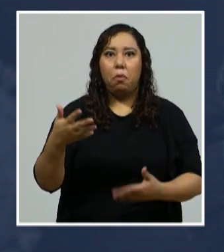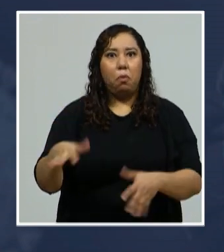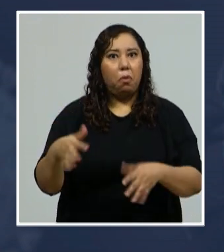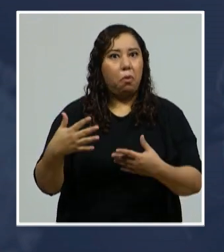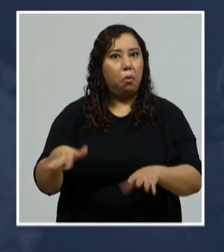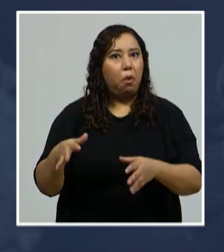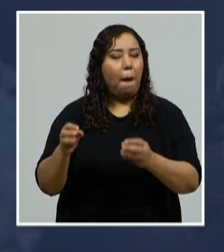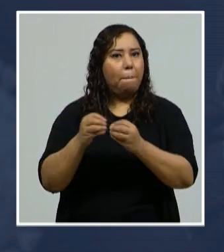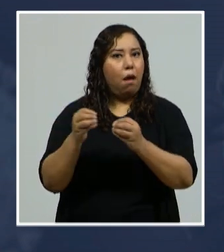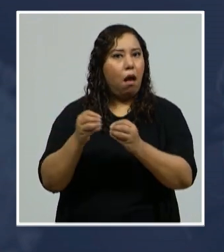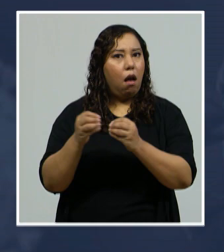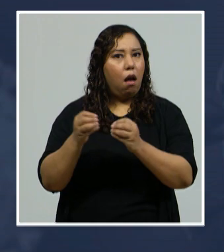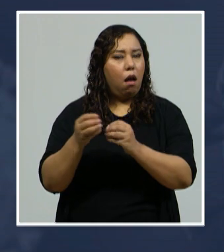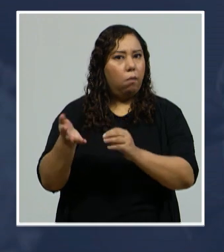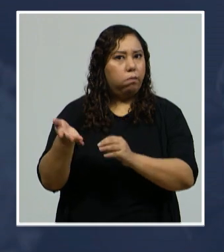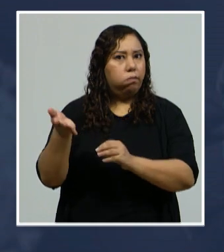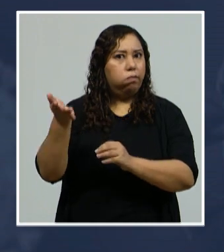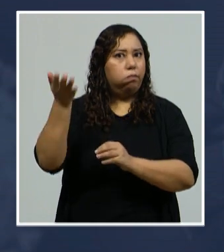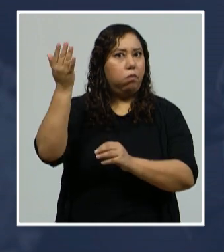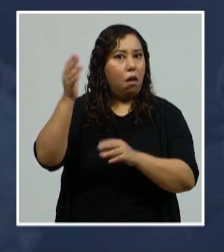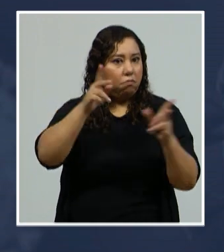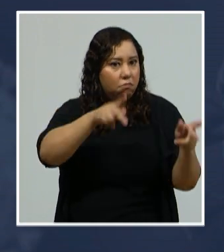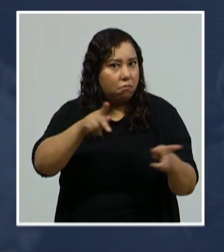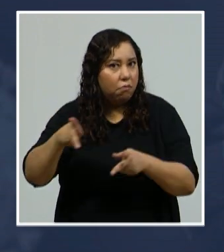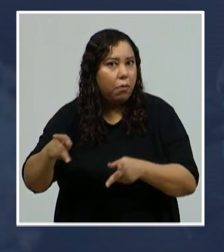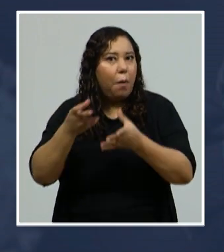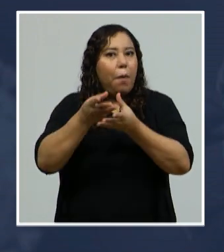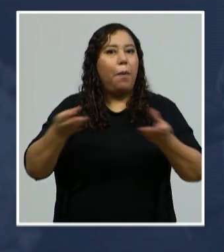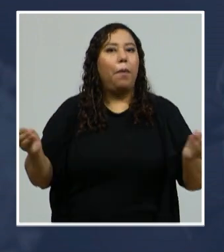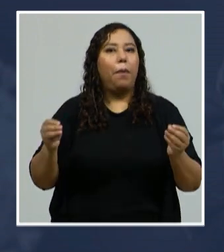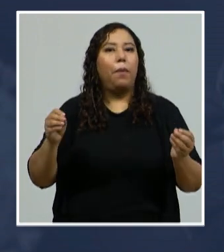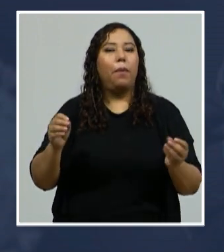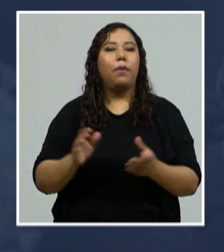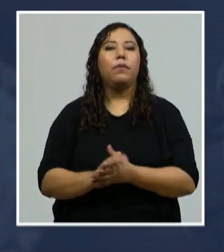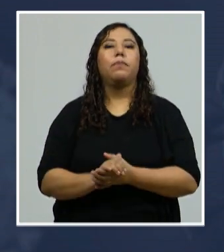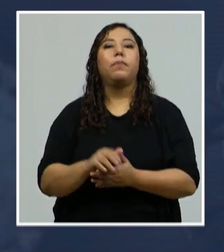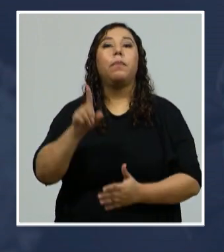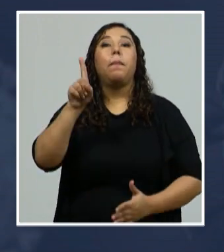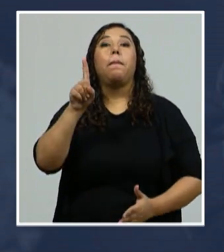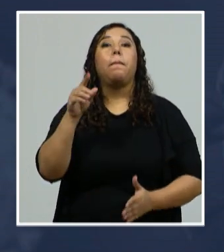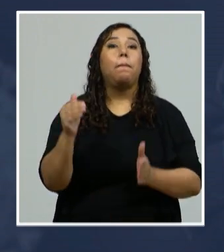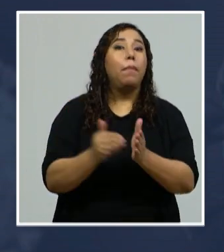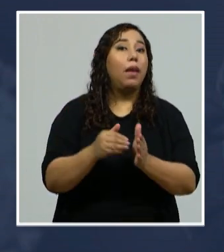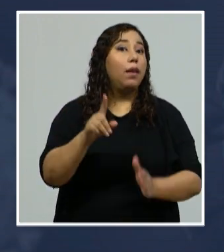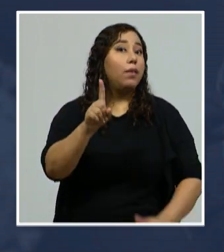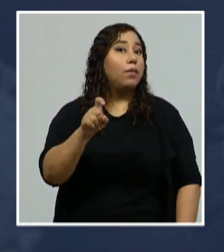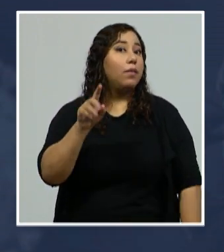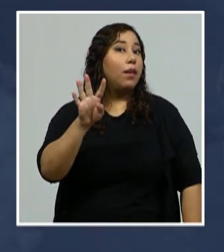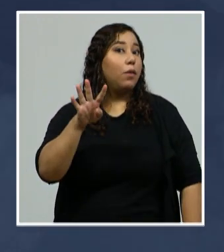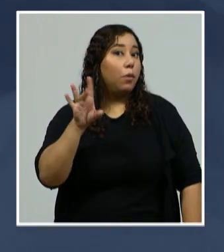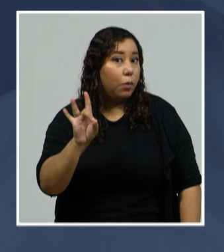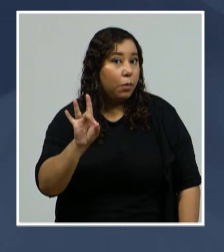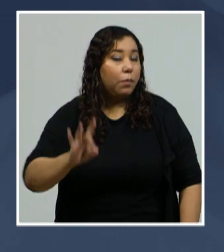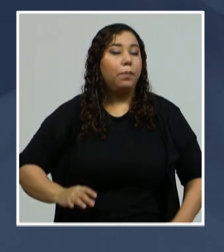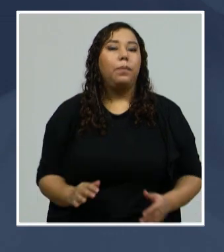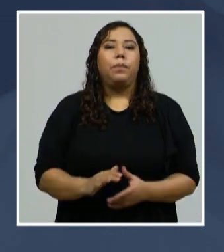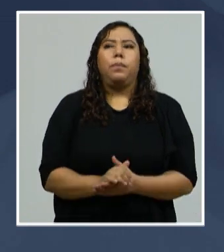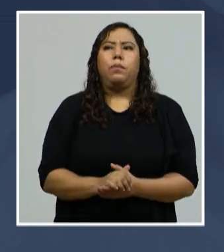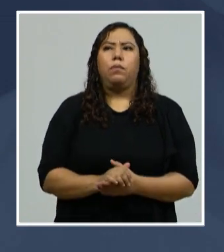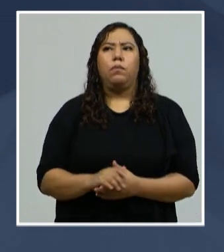de hondureños y hondureñas que han vencido esta enfermedad. 1,148 nuevos recuperados. Y tenemos un gran total